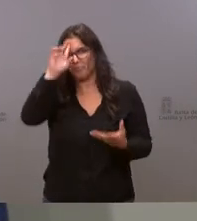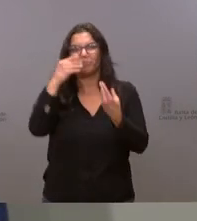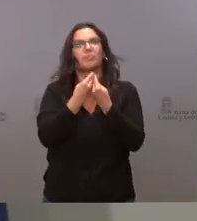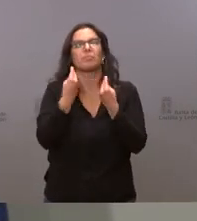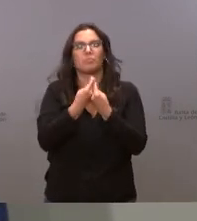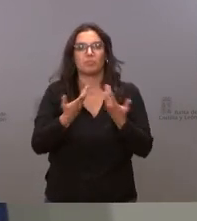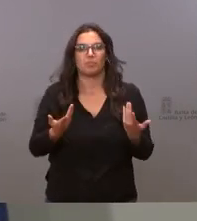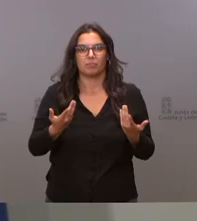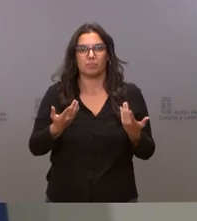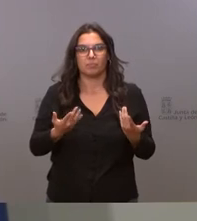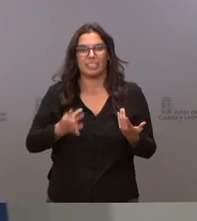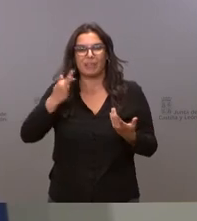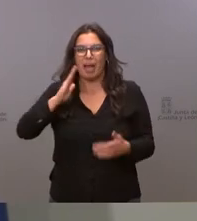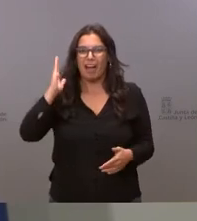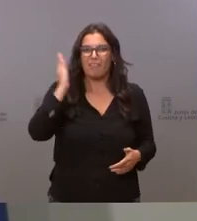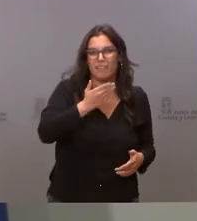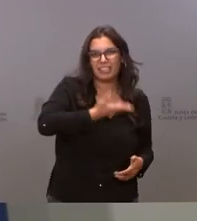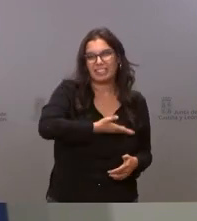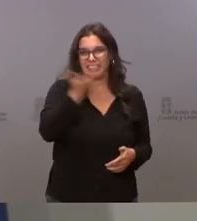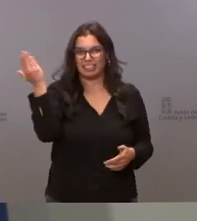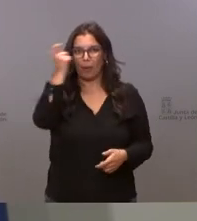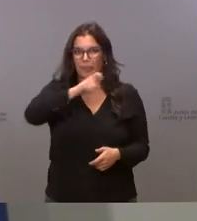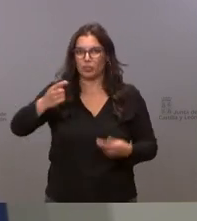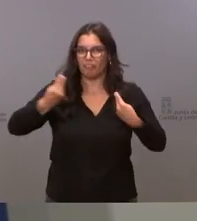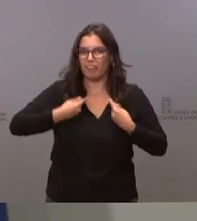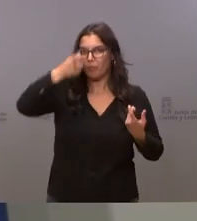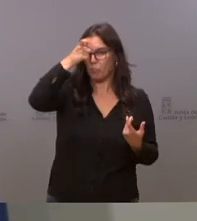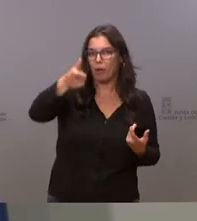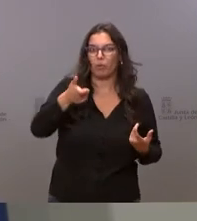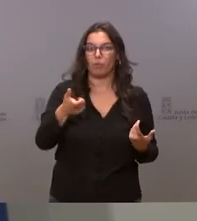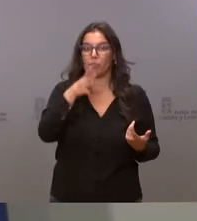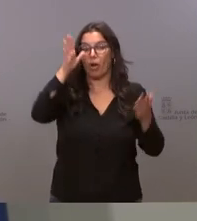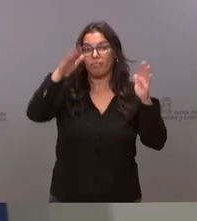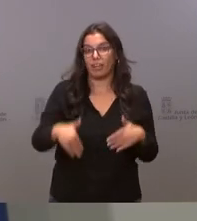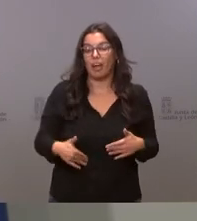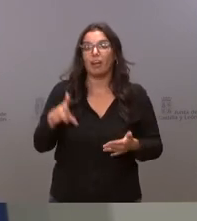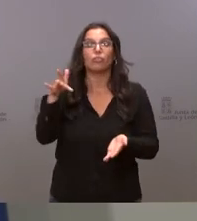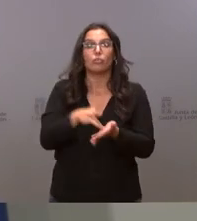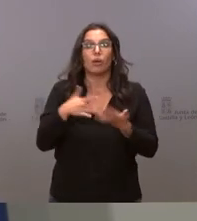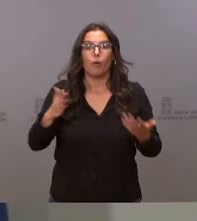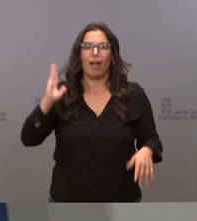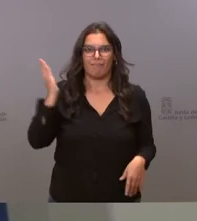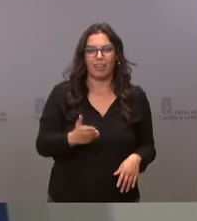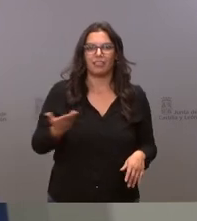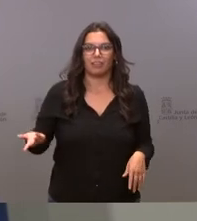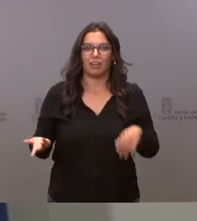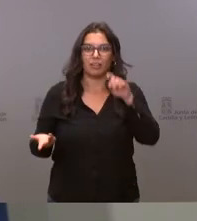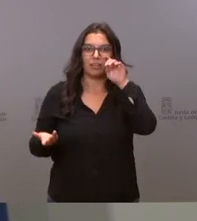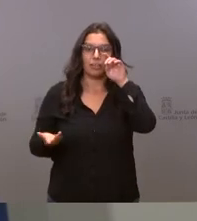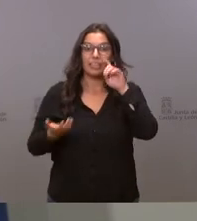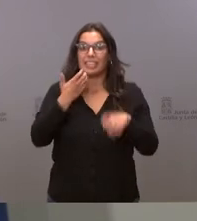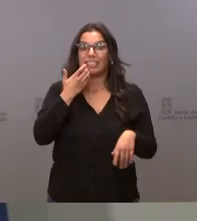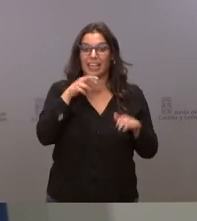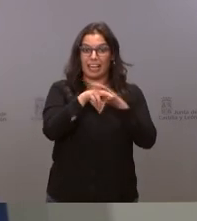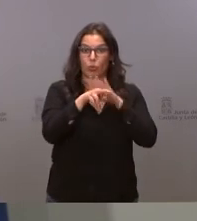por qué se quiere perjudicar así a la población rural porque al final lo que se produce con eso es un perjuicio cuando tú utilizas mal los